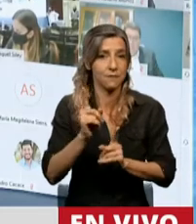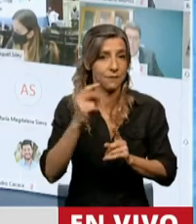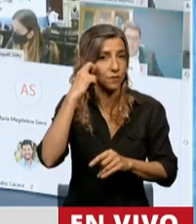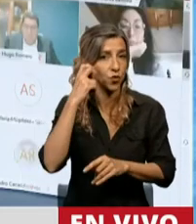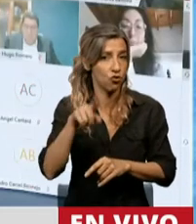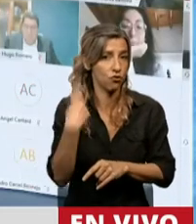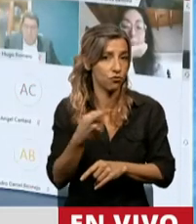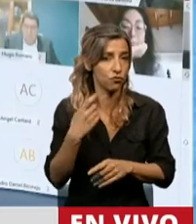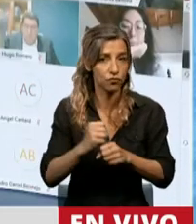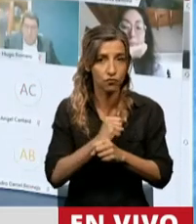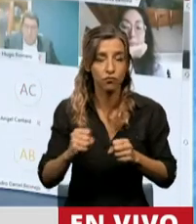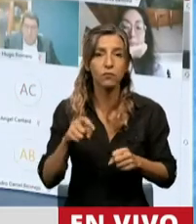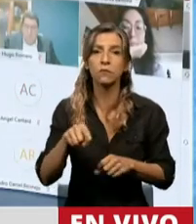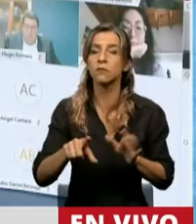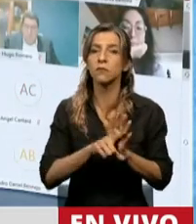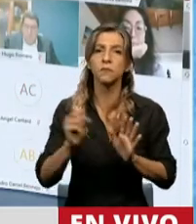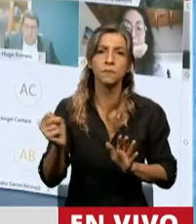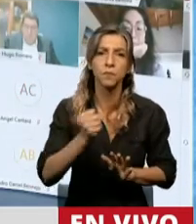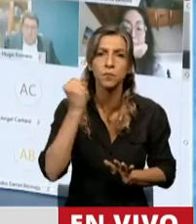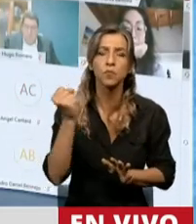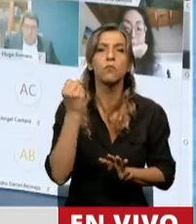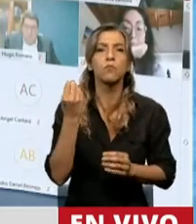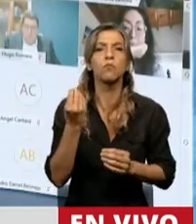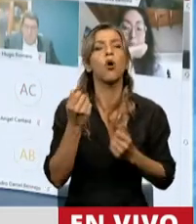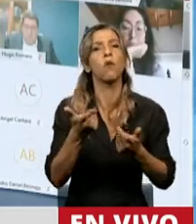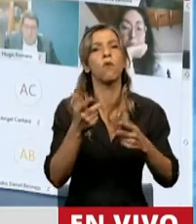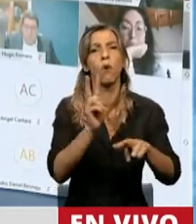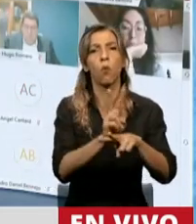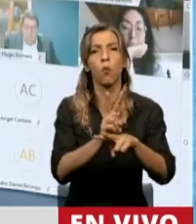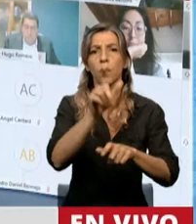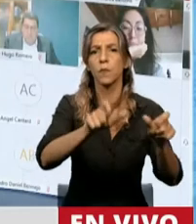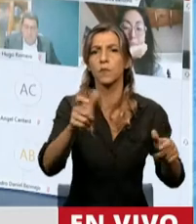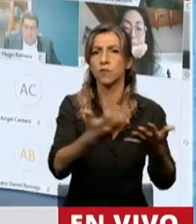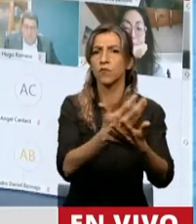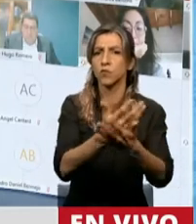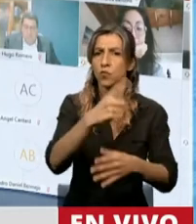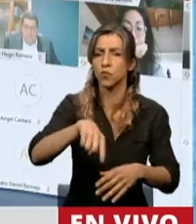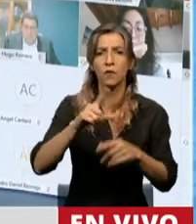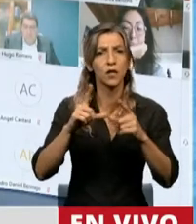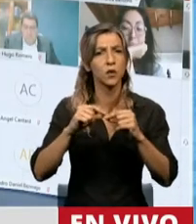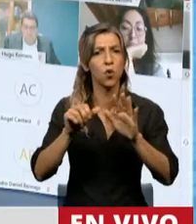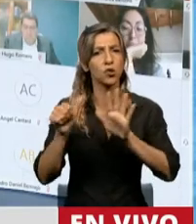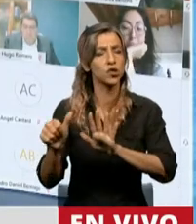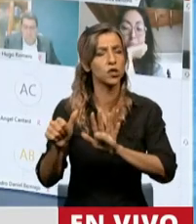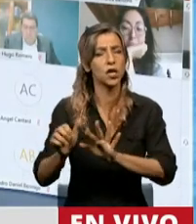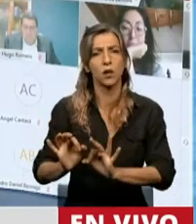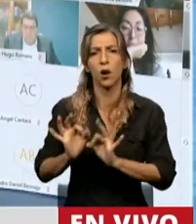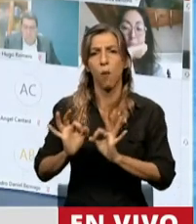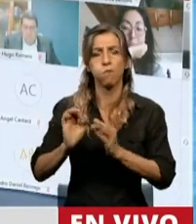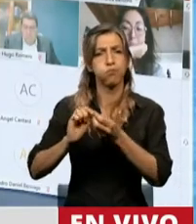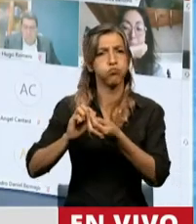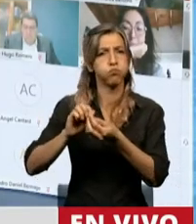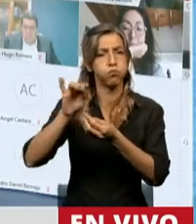importante que además protege a las víctimas, tiene un artículo 6 muy completo. Realmente hemos